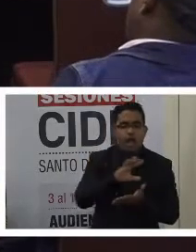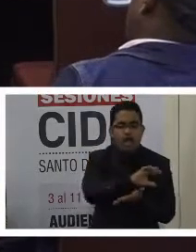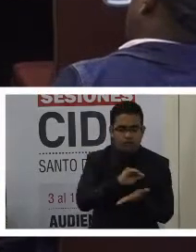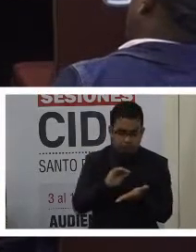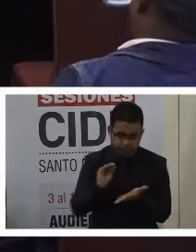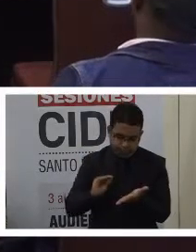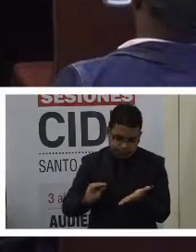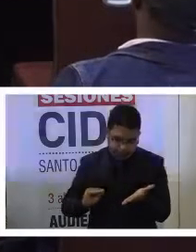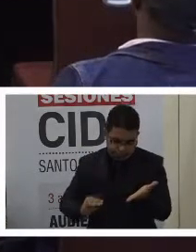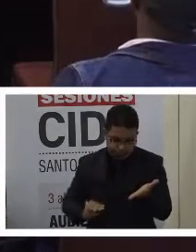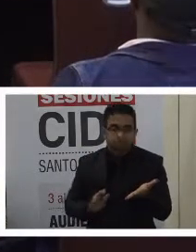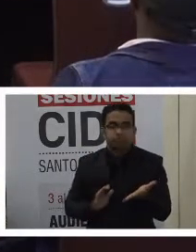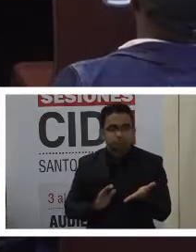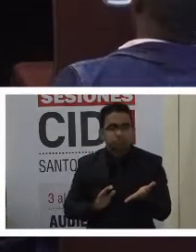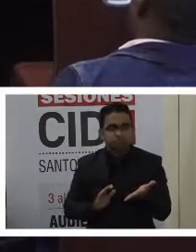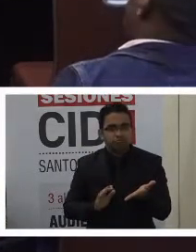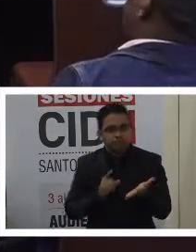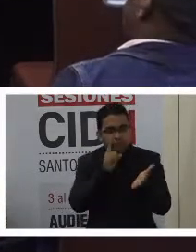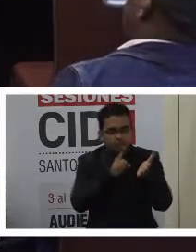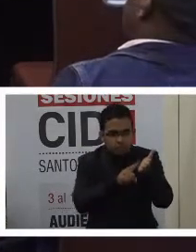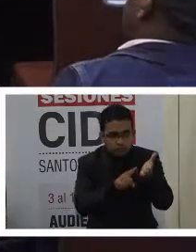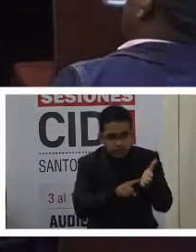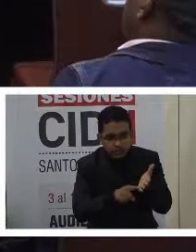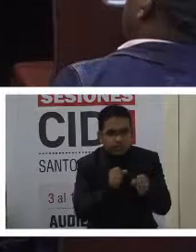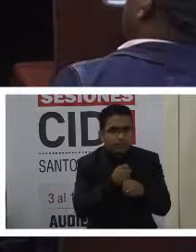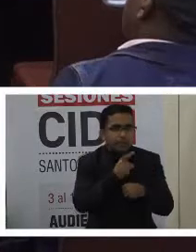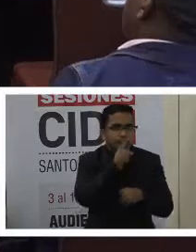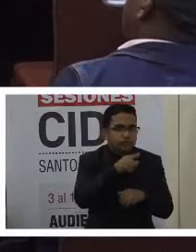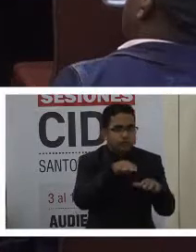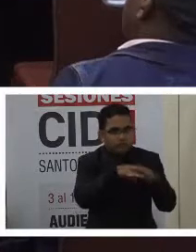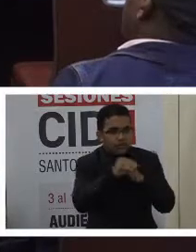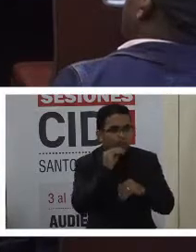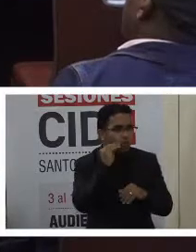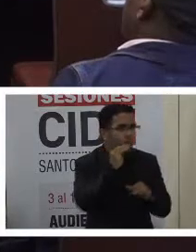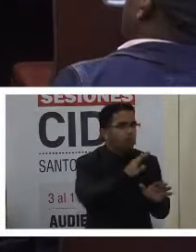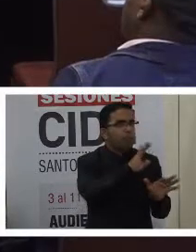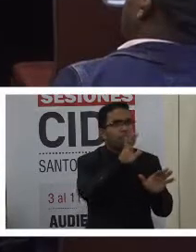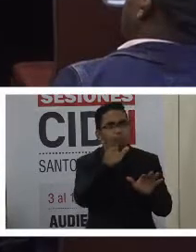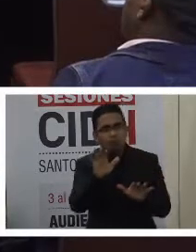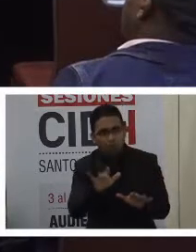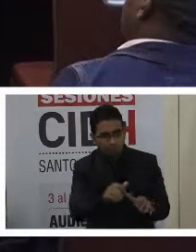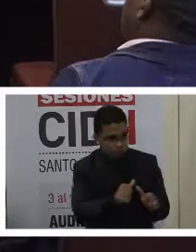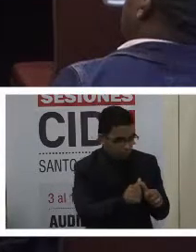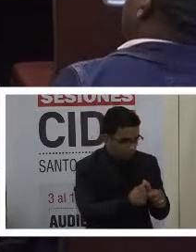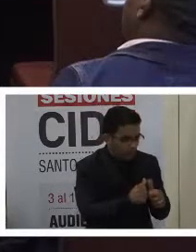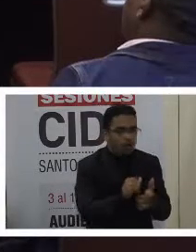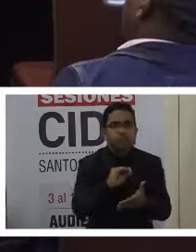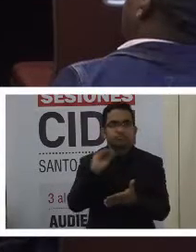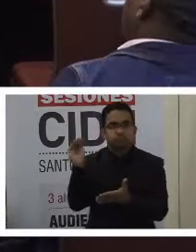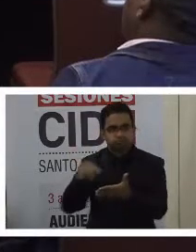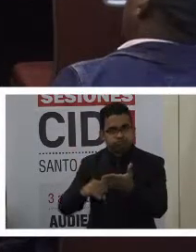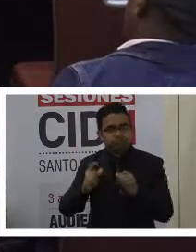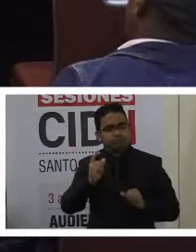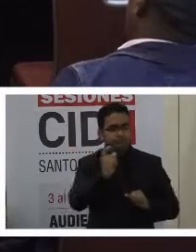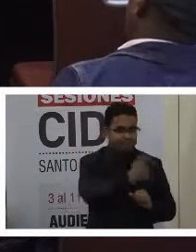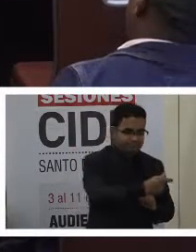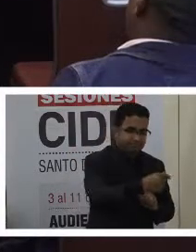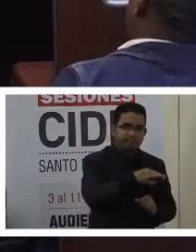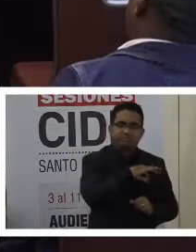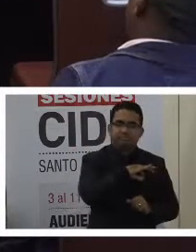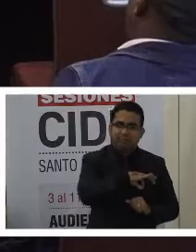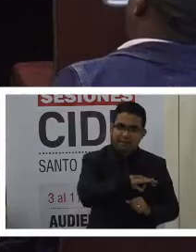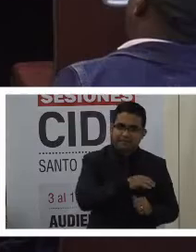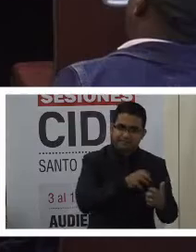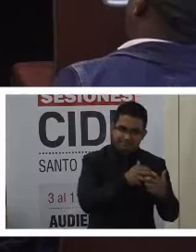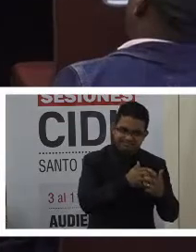datos, se hace una verificación en el hogar, y es lo que permite luego poder dar esos beneficios a las